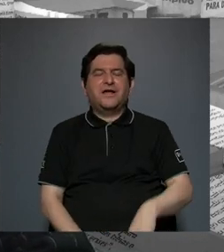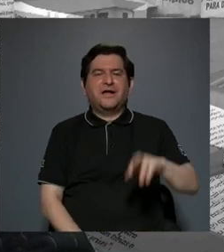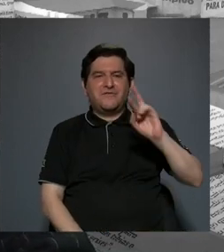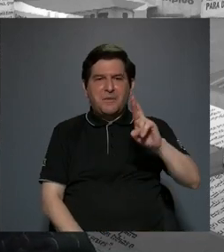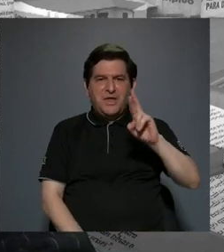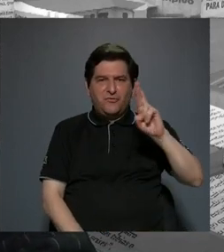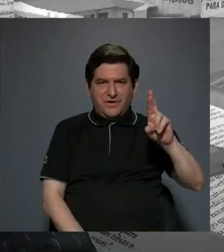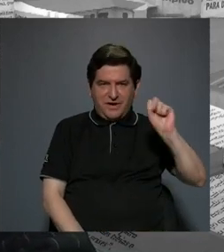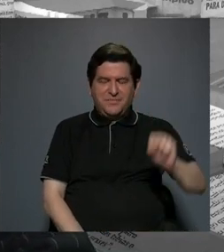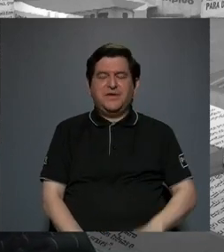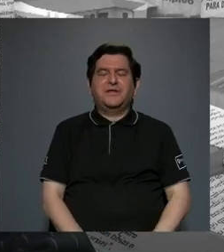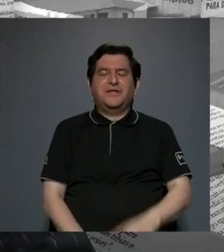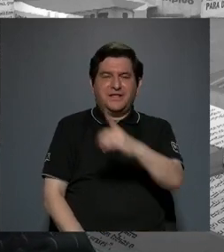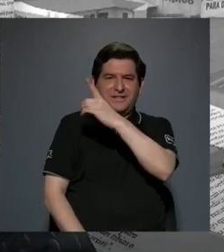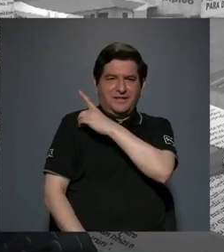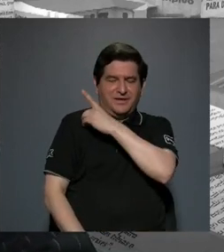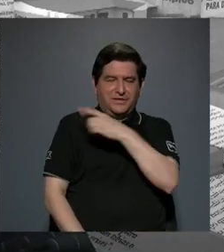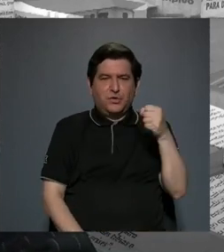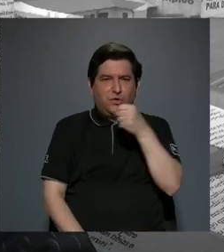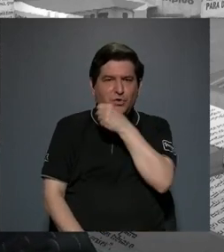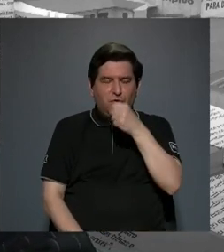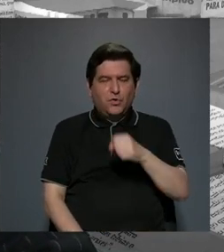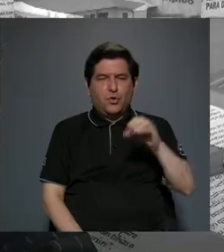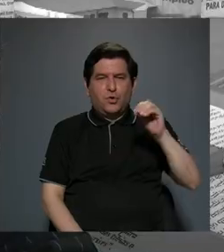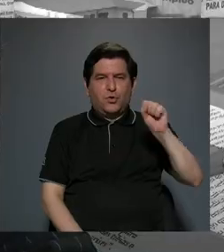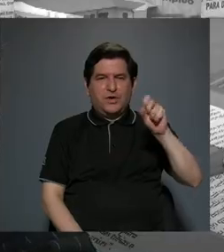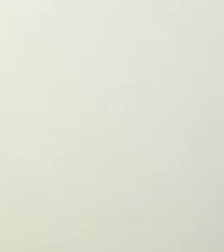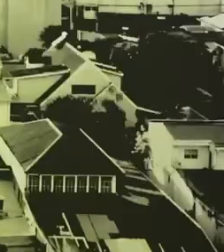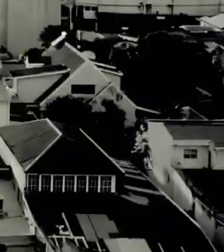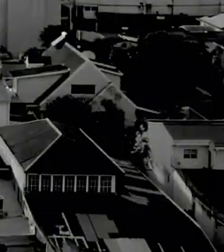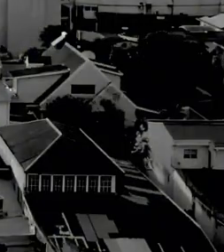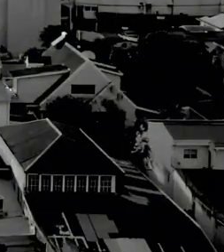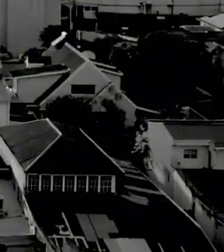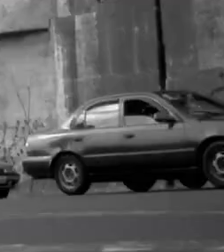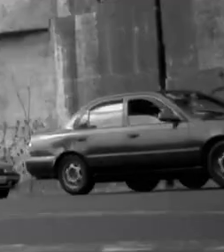Ramírez, director artístico del Coro Sinfónico Nacional.